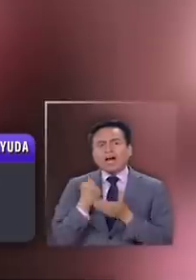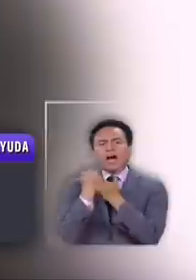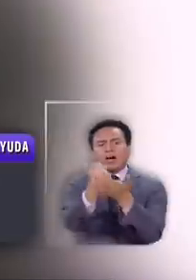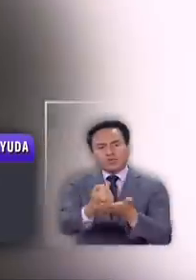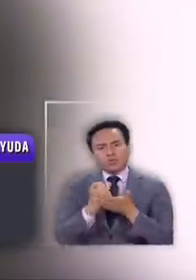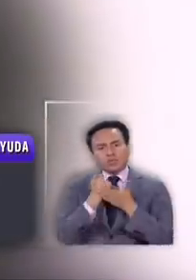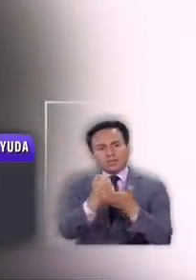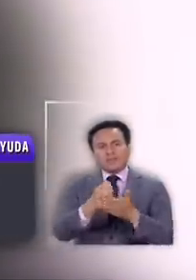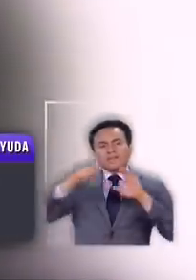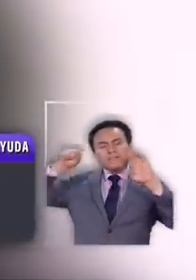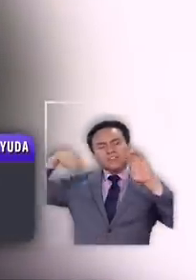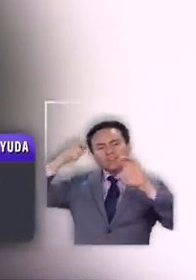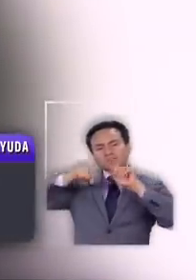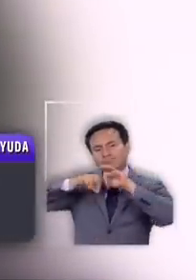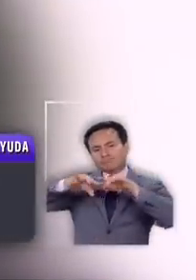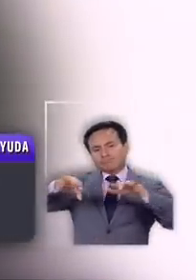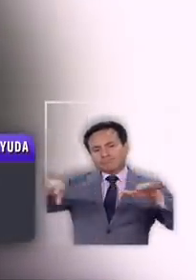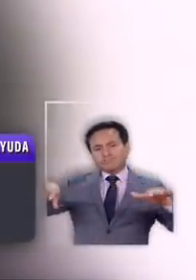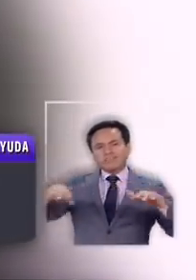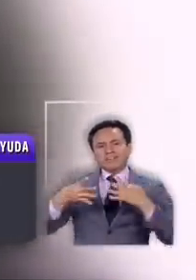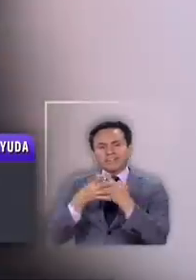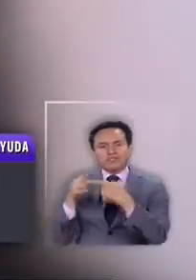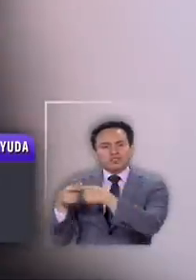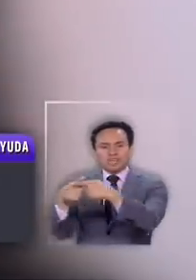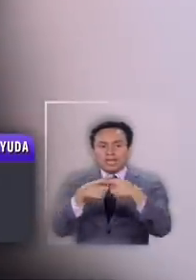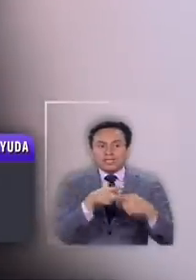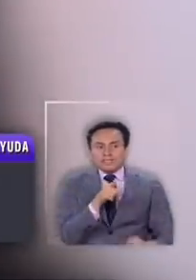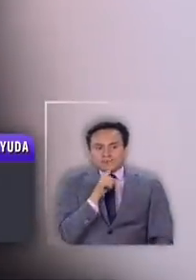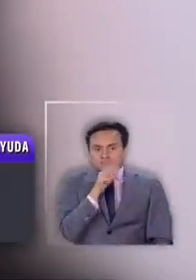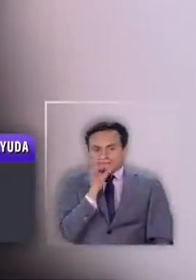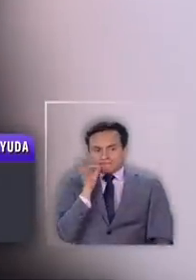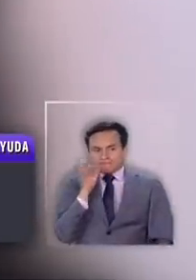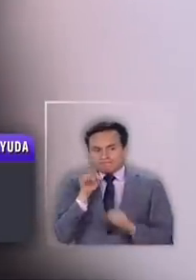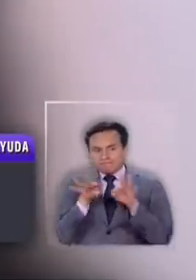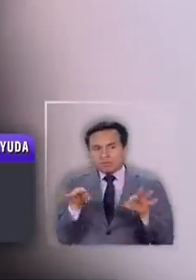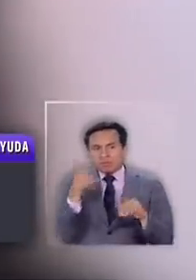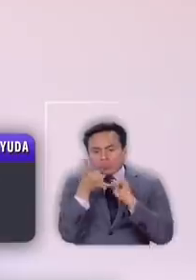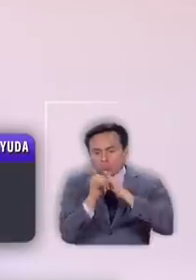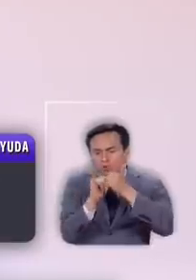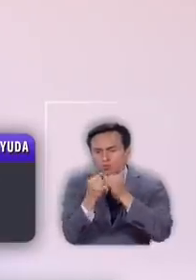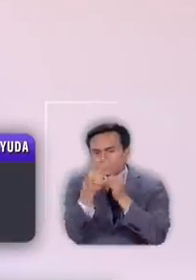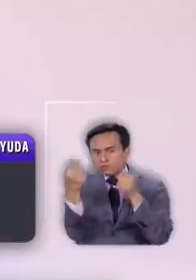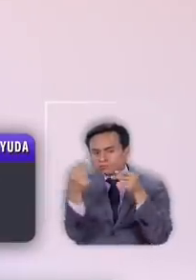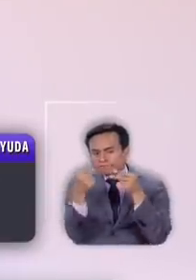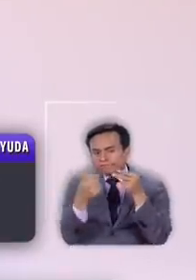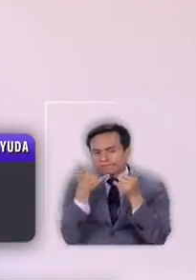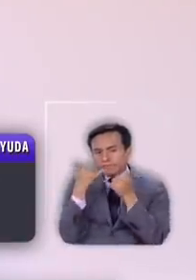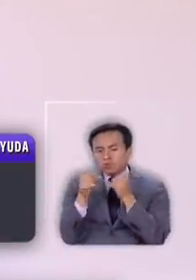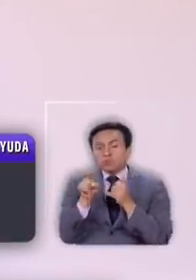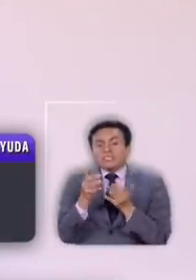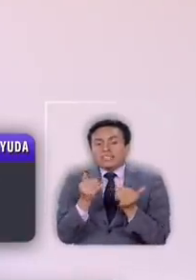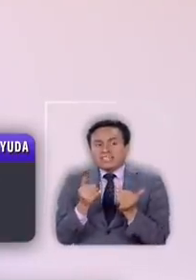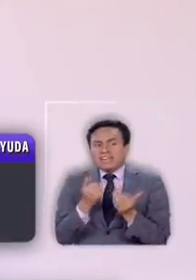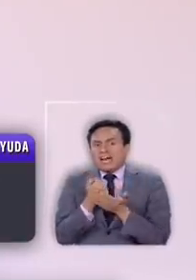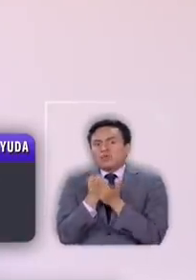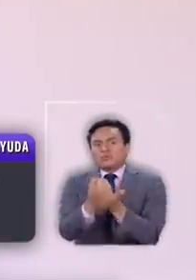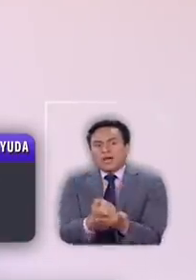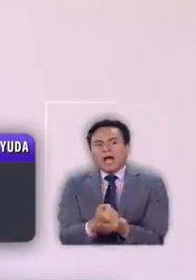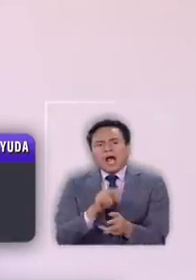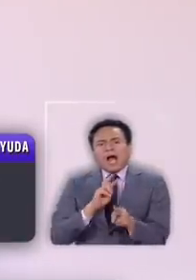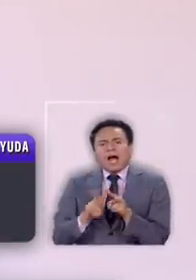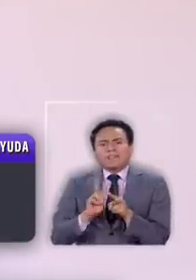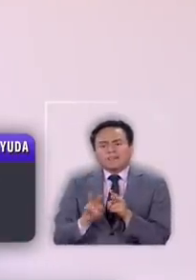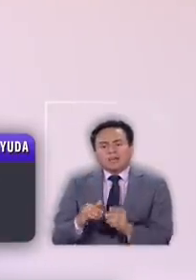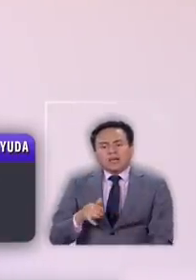ayuda. Con un video que circula en las redes sociales en completo silencio y con dos números de WhatsApp, instan a que quienes necesiten socorro puedan